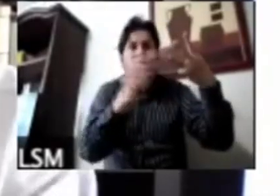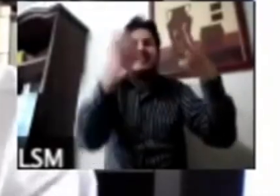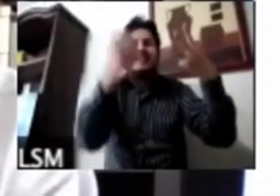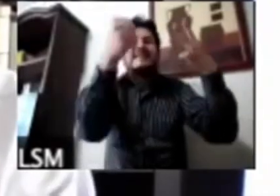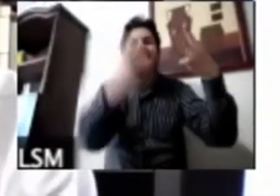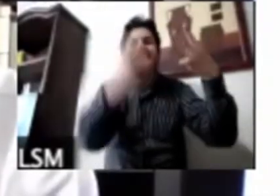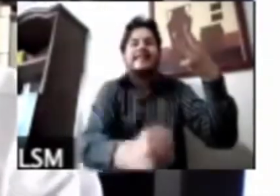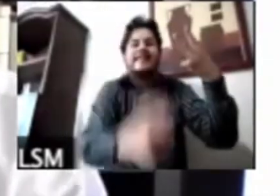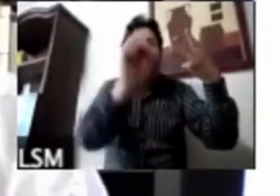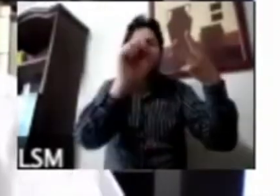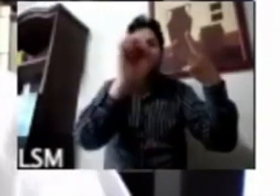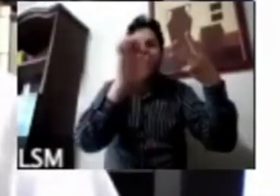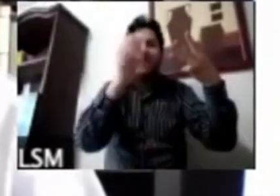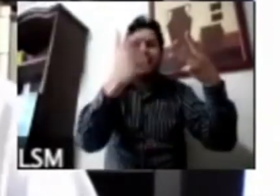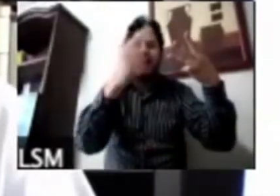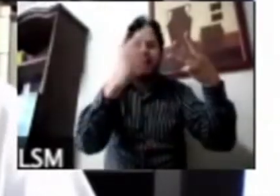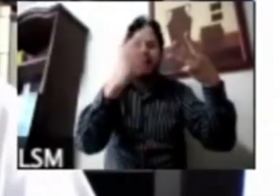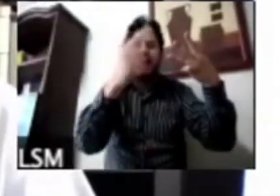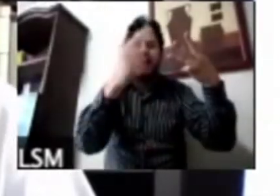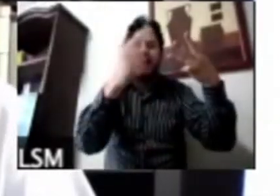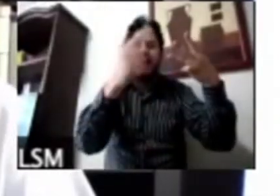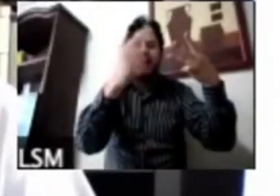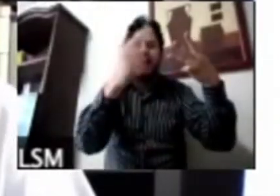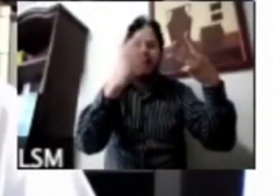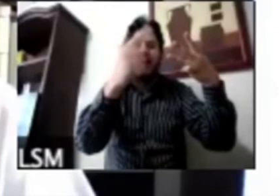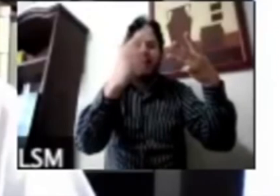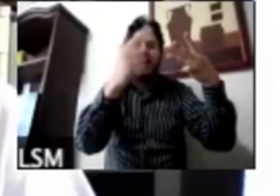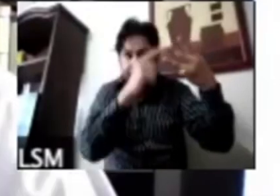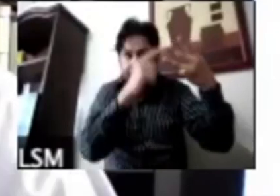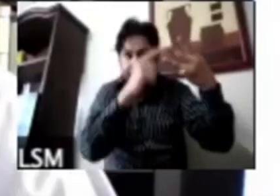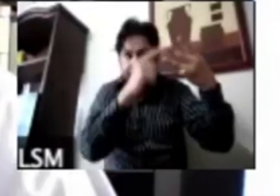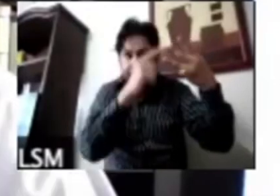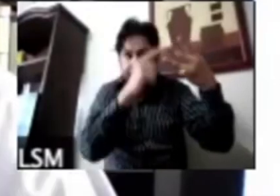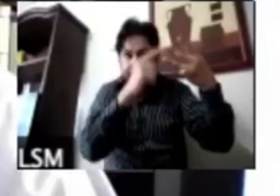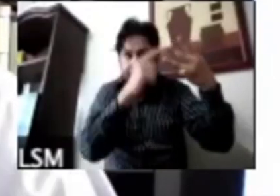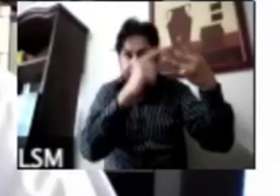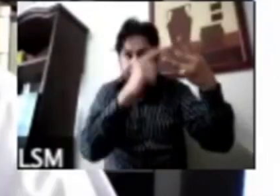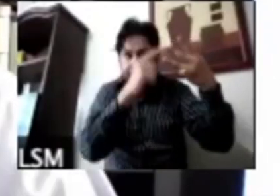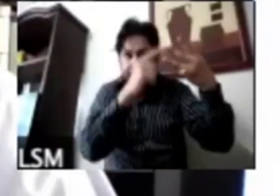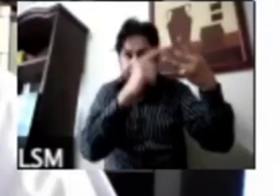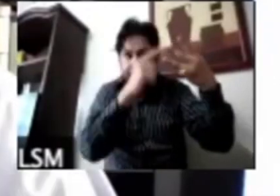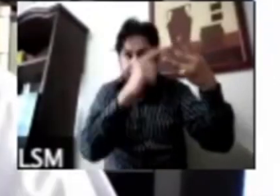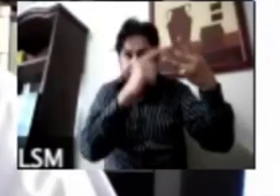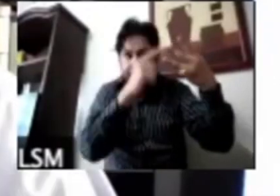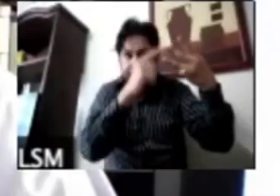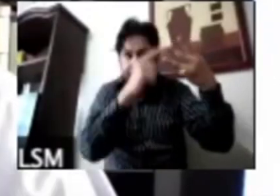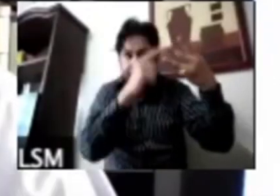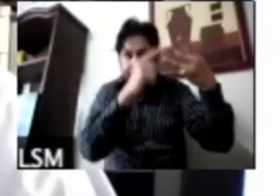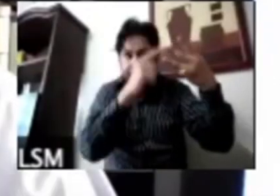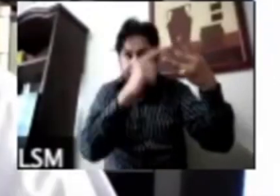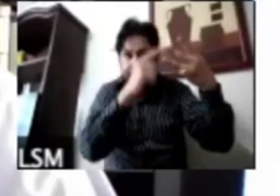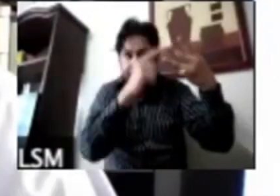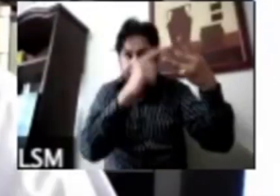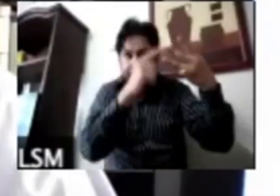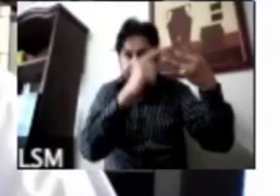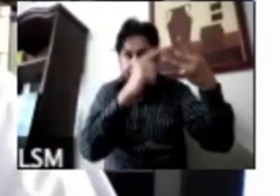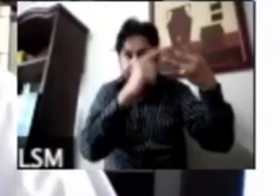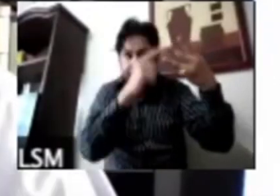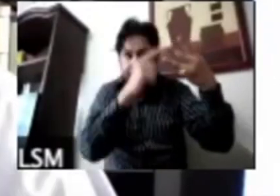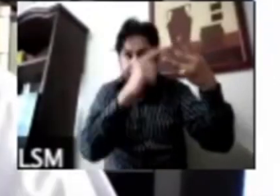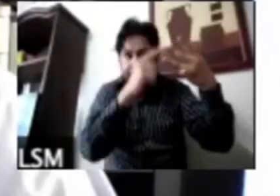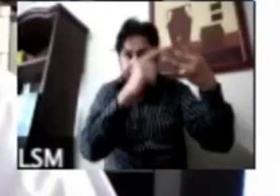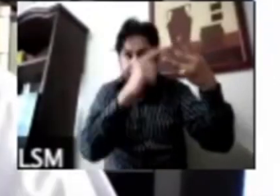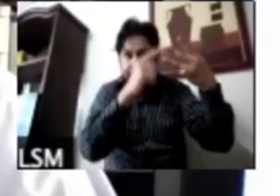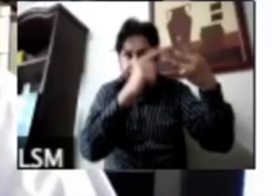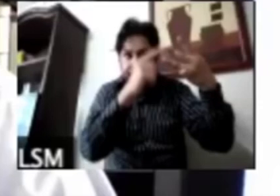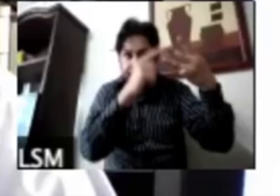prioridades pueden cambiar por ejemplo en una encuesta que hicimos en la ciudad de México el mayor temor